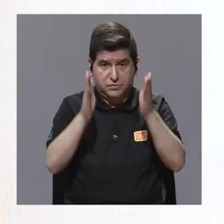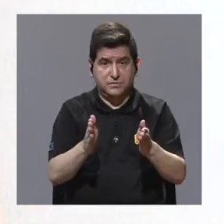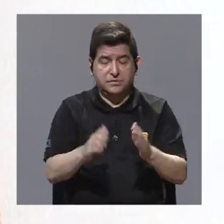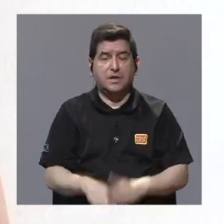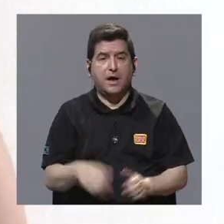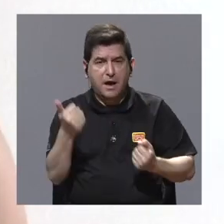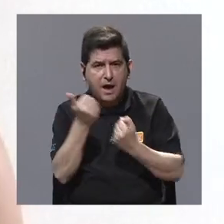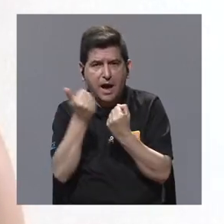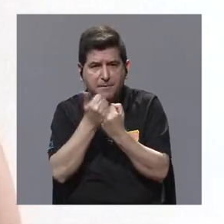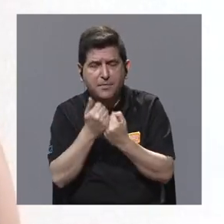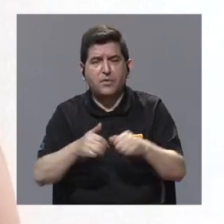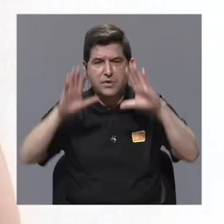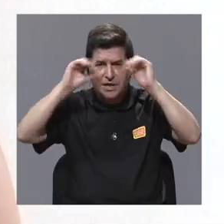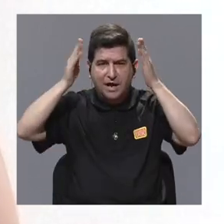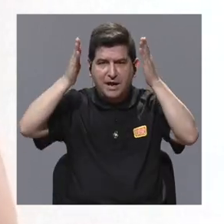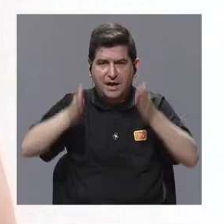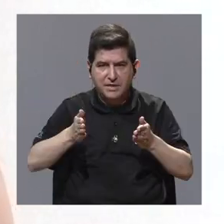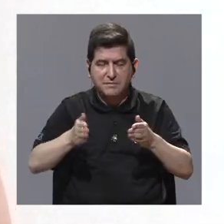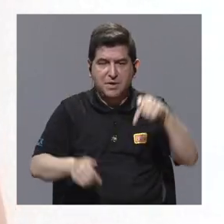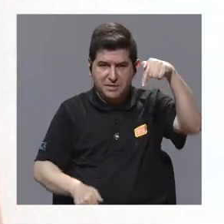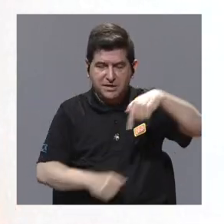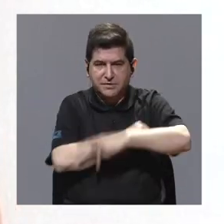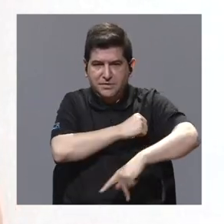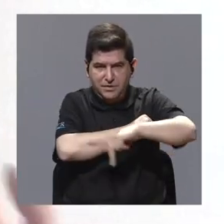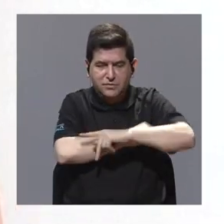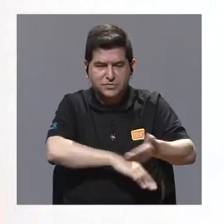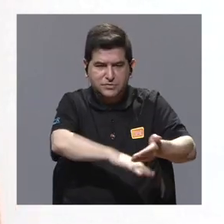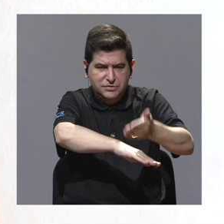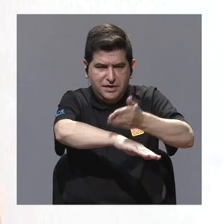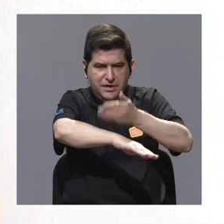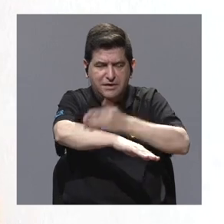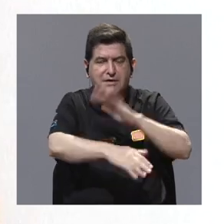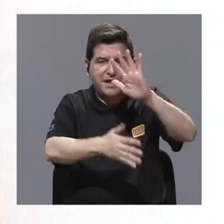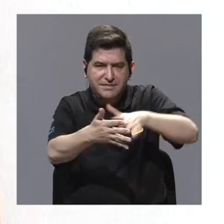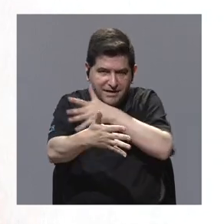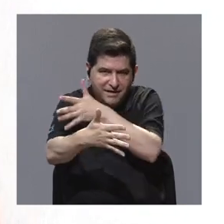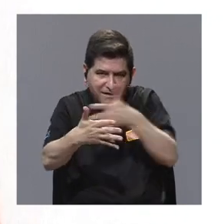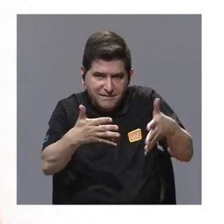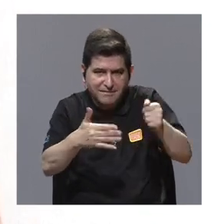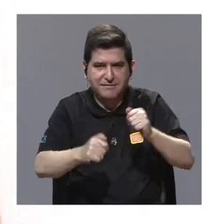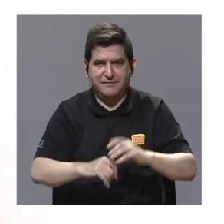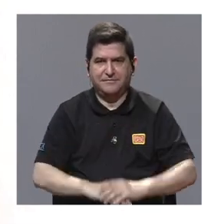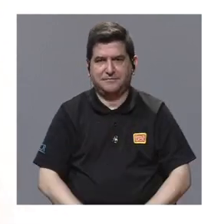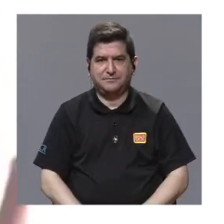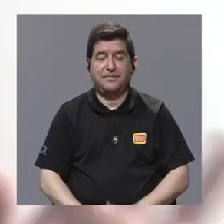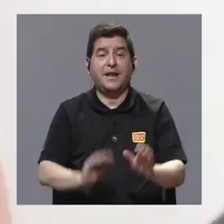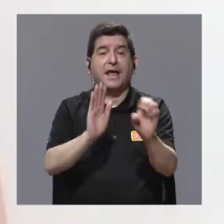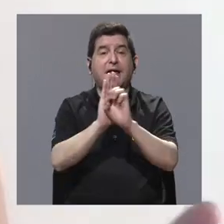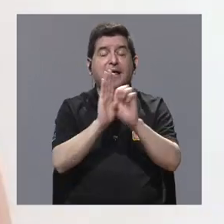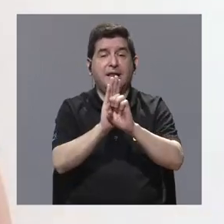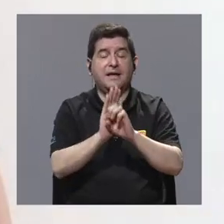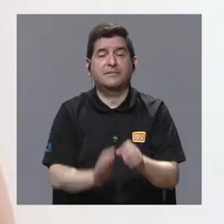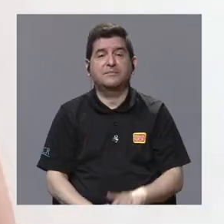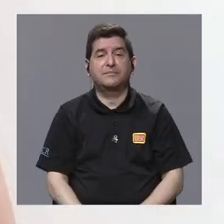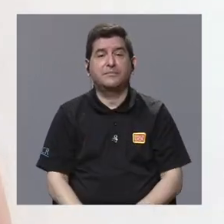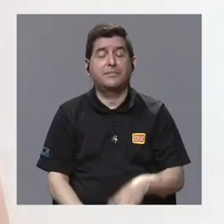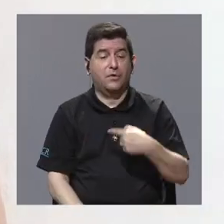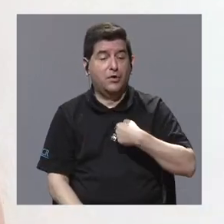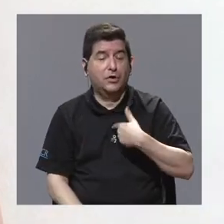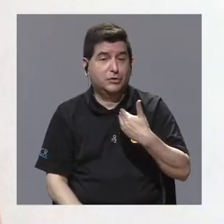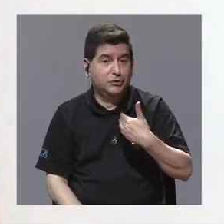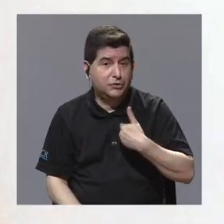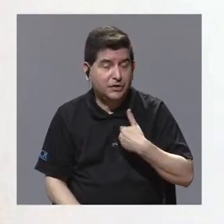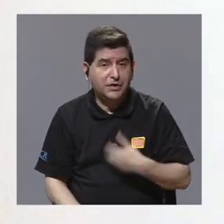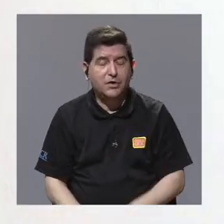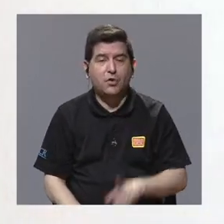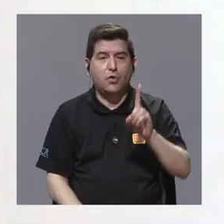científicos costarricenses que apoyan a los diplomáticos costarricenses en el avance de una gente en particular. El ejemplo que les traigo, por